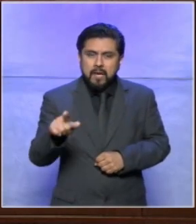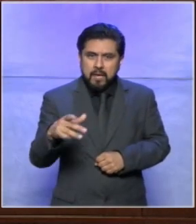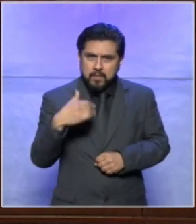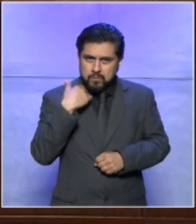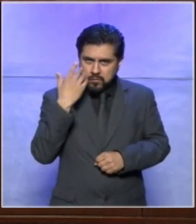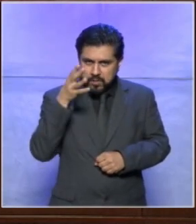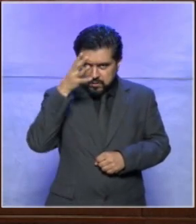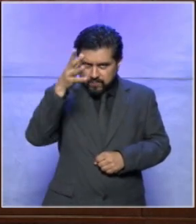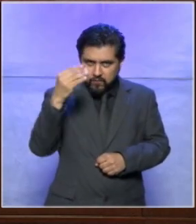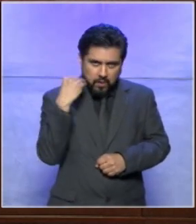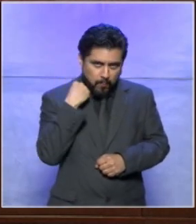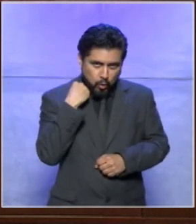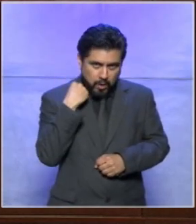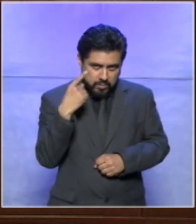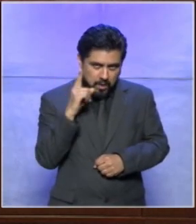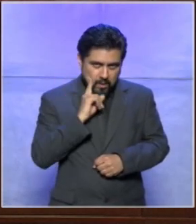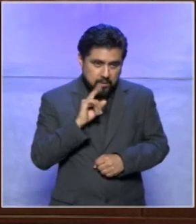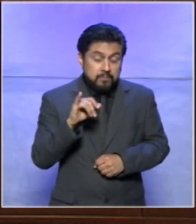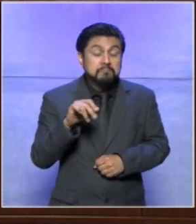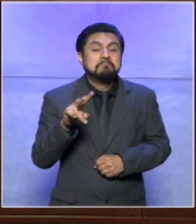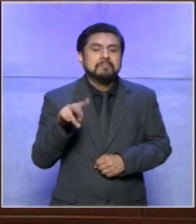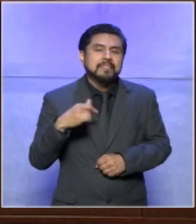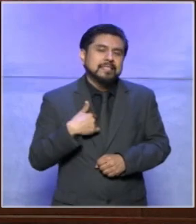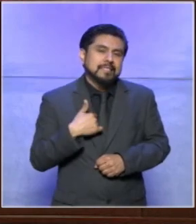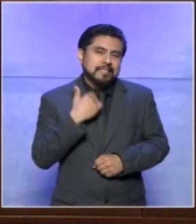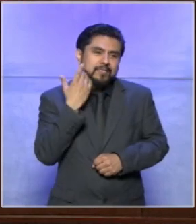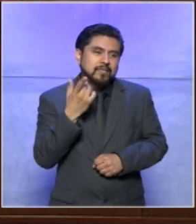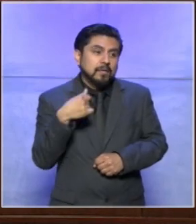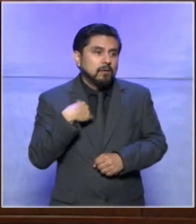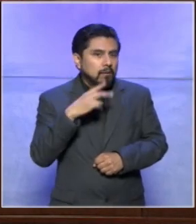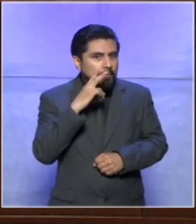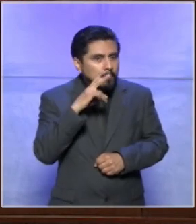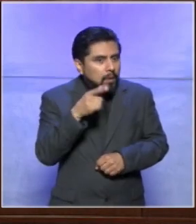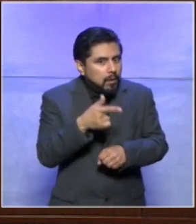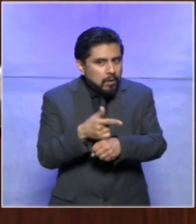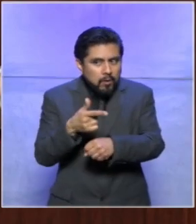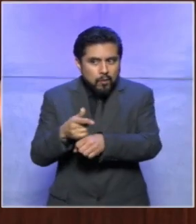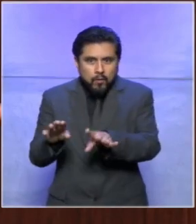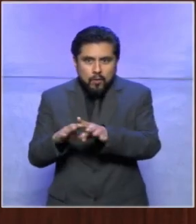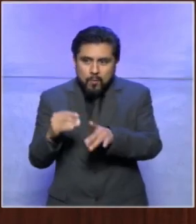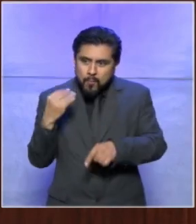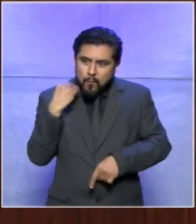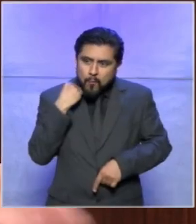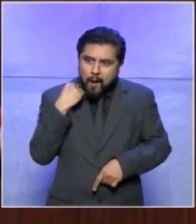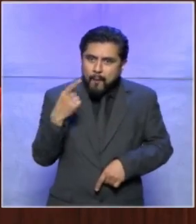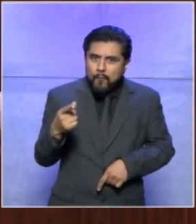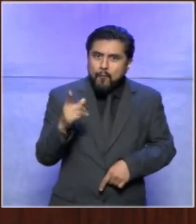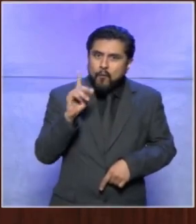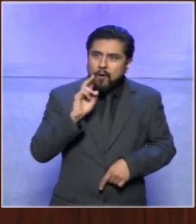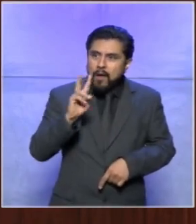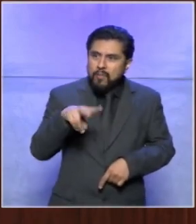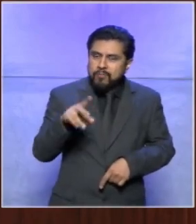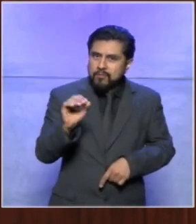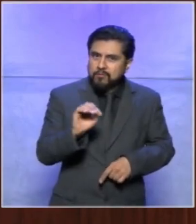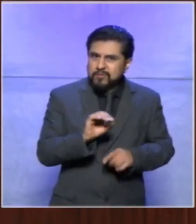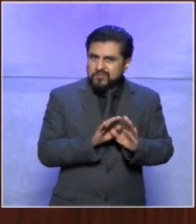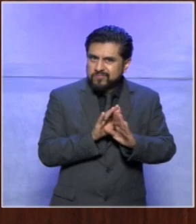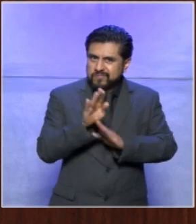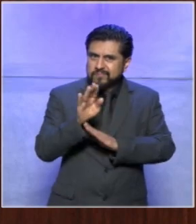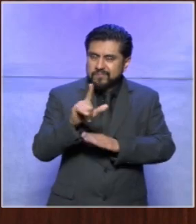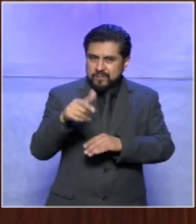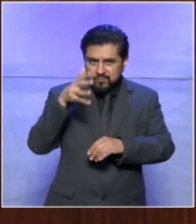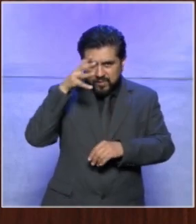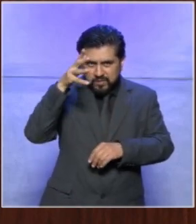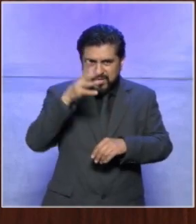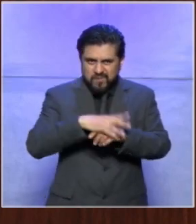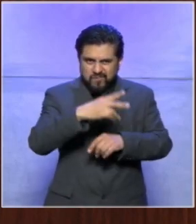abogada bueno yo estoy viendo aquí a futuros abogados y abogadas a futuros mexicanas y mexicanos que van a estar